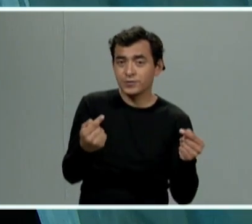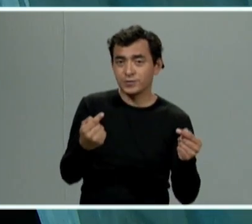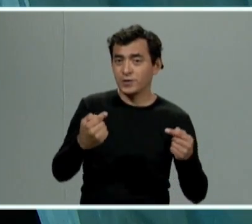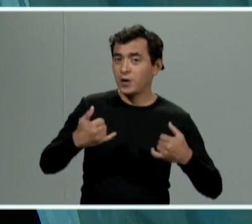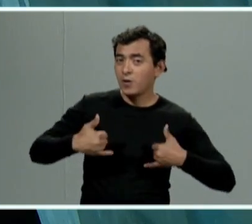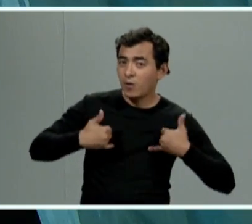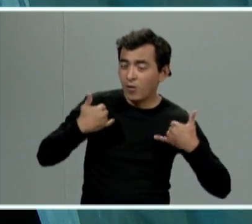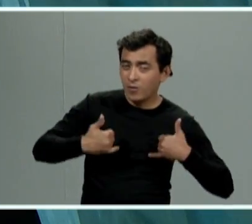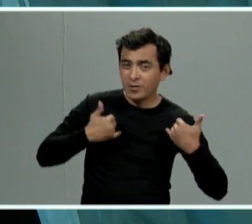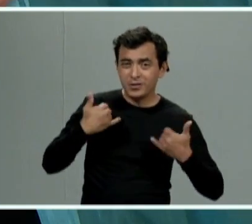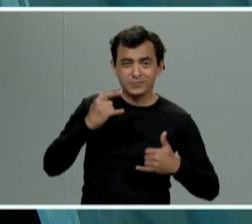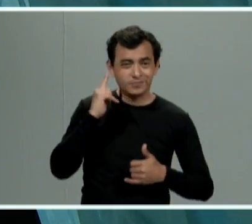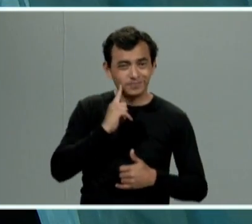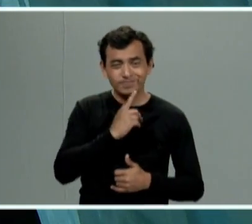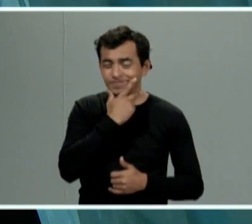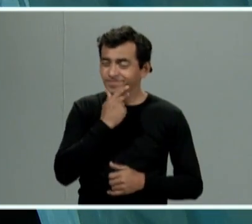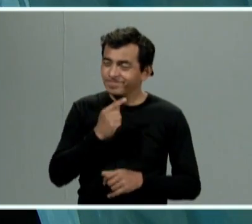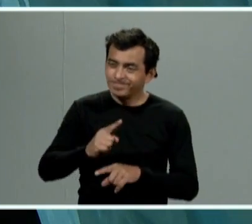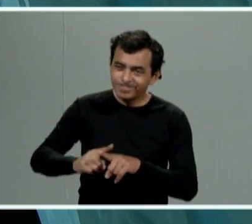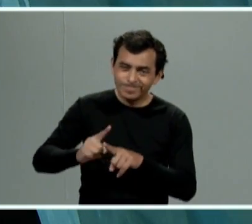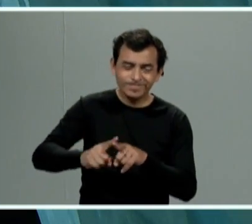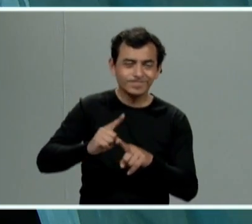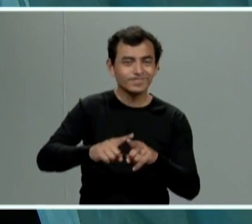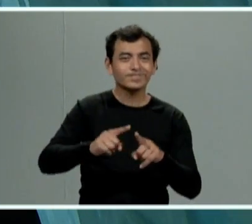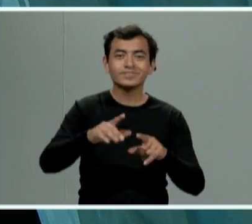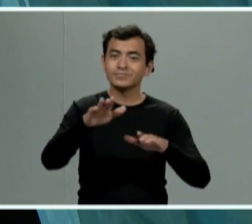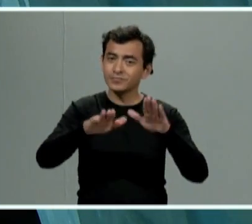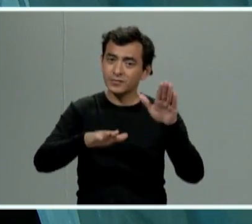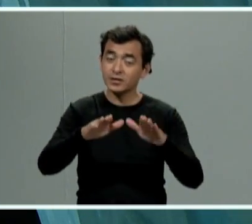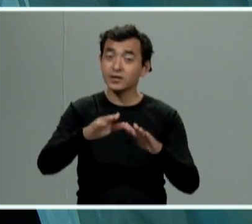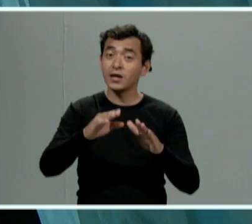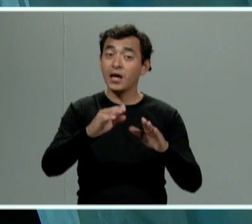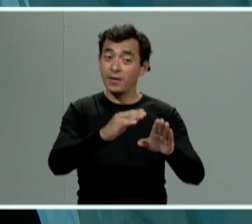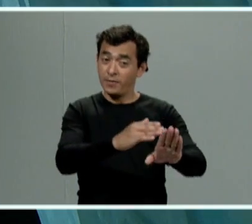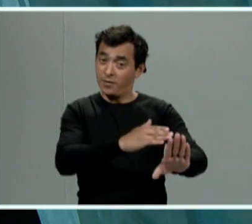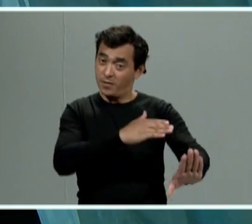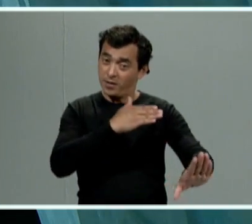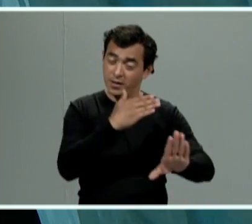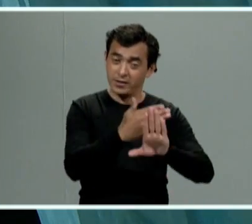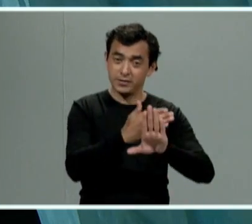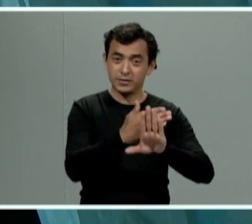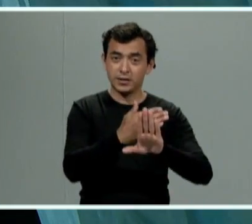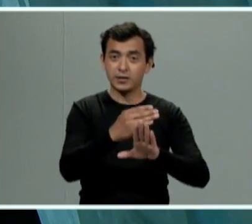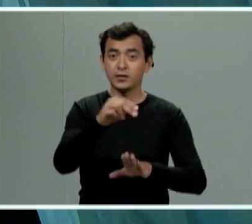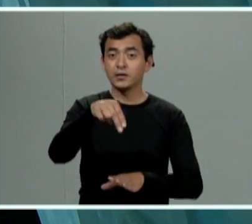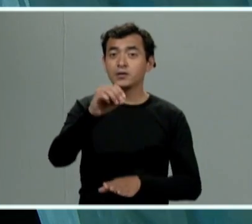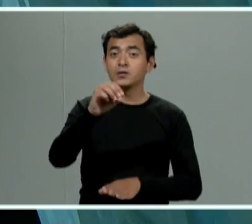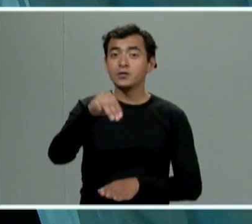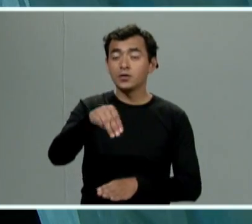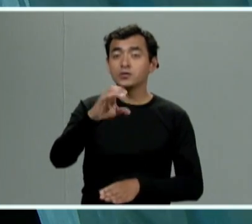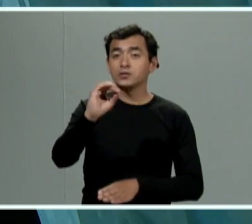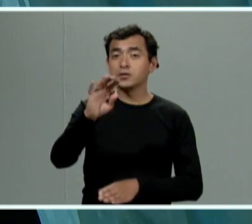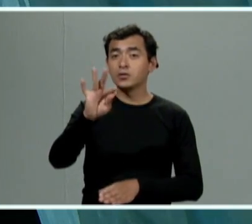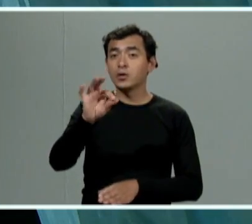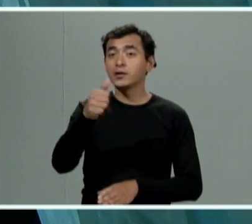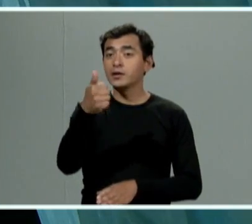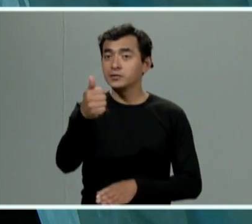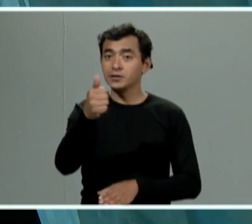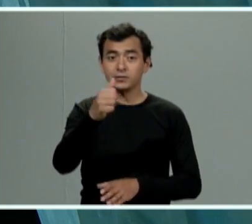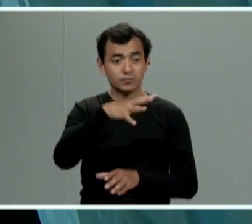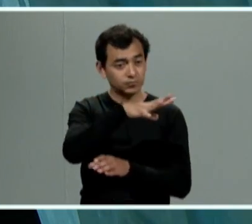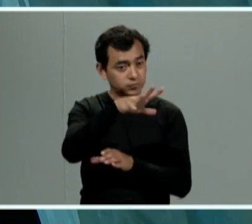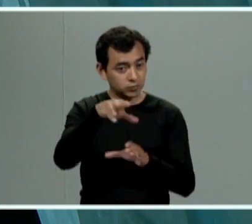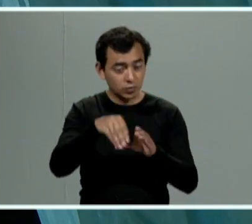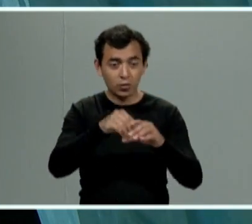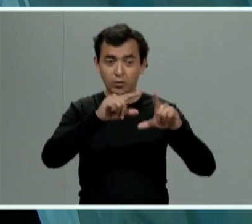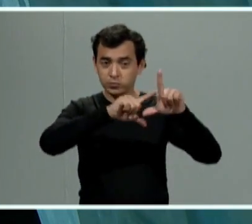violencia familiar nosotros nos regimos en base a la norma 046 que es de observancia general y es obligatoria que es